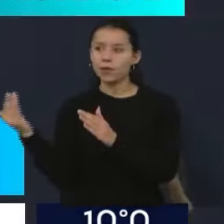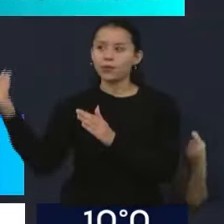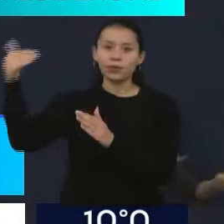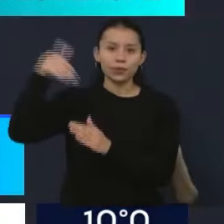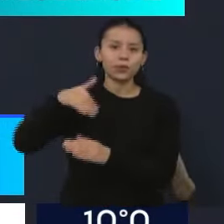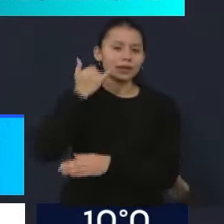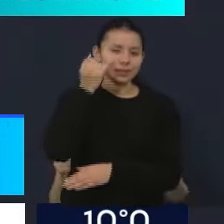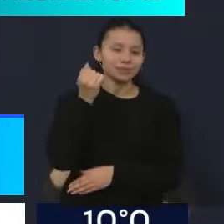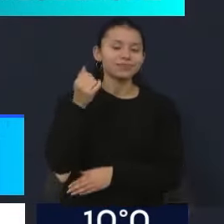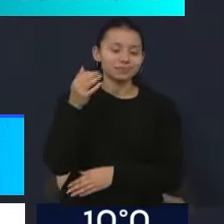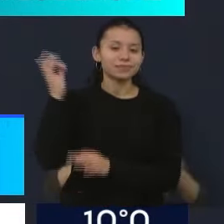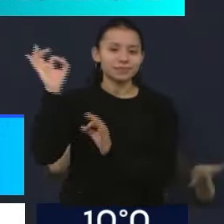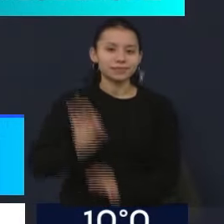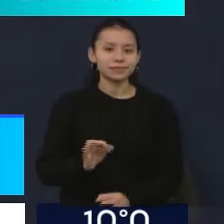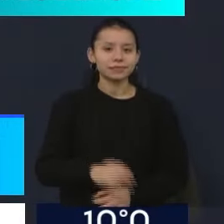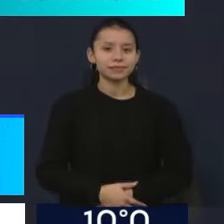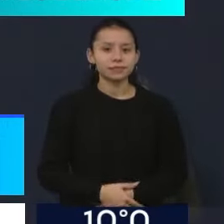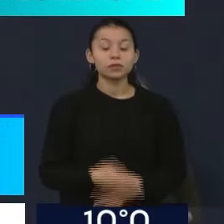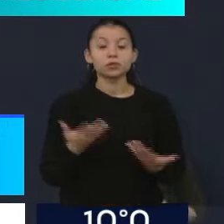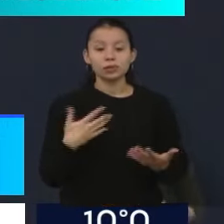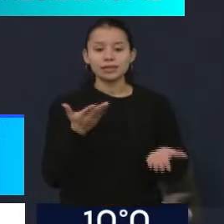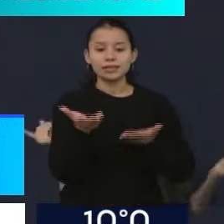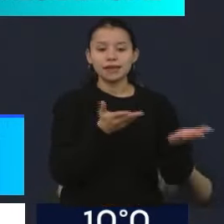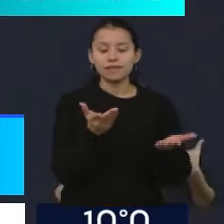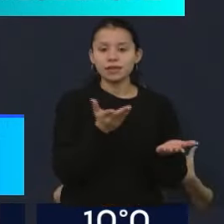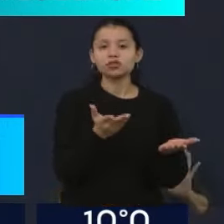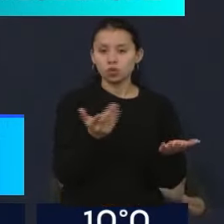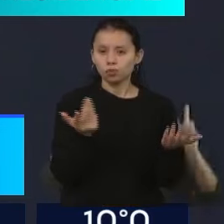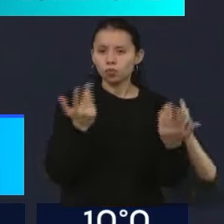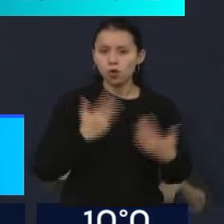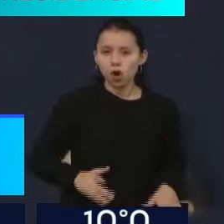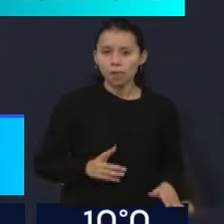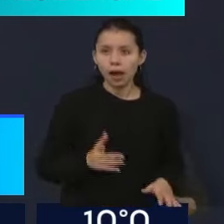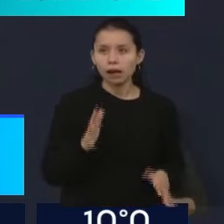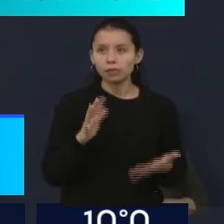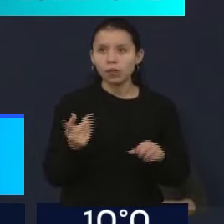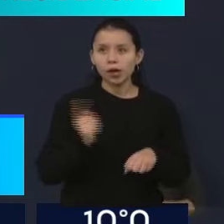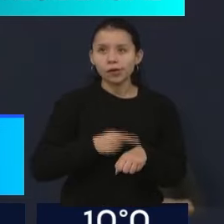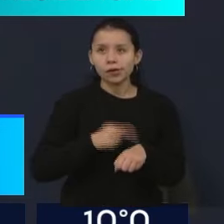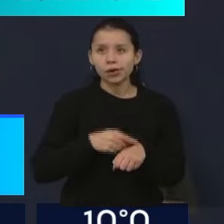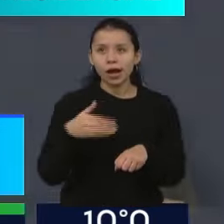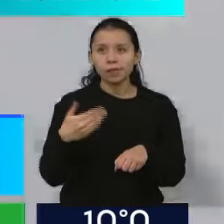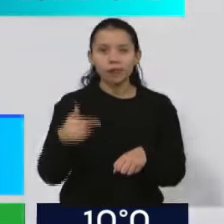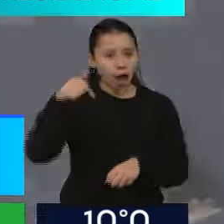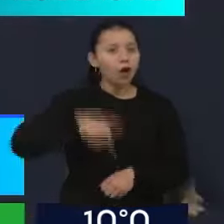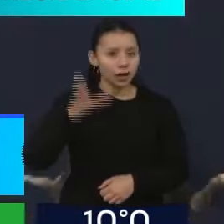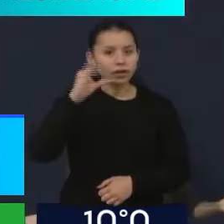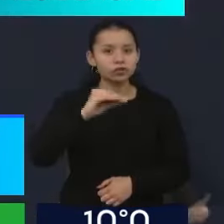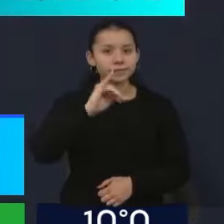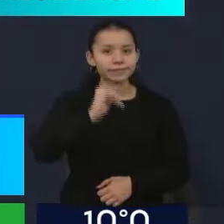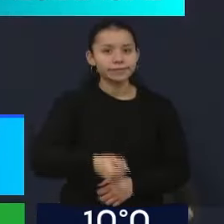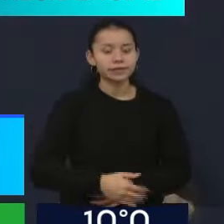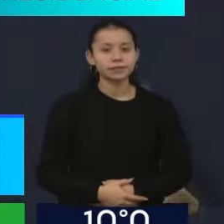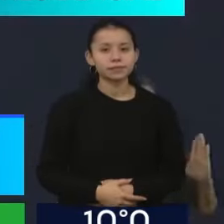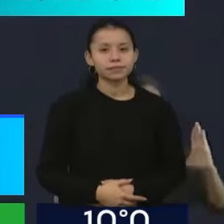que el servicio volverá a funcionar normalmente en entrada a la noche de hoy. Es el